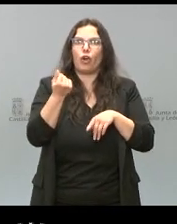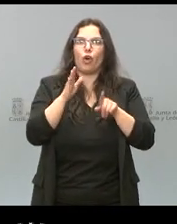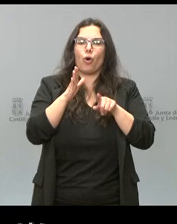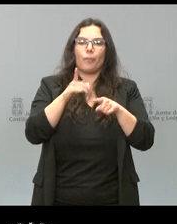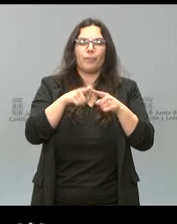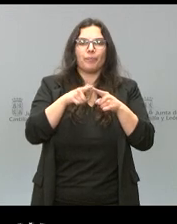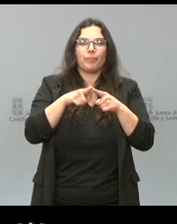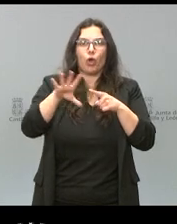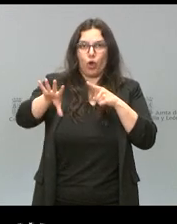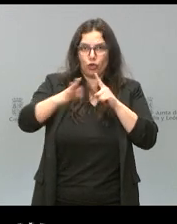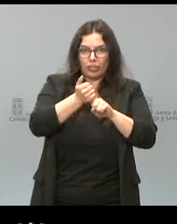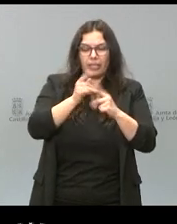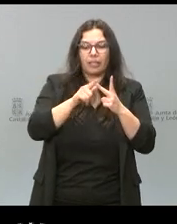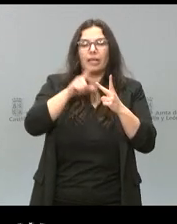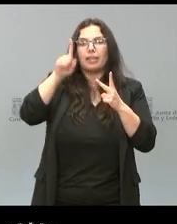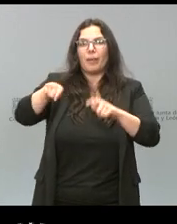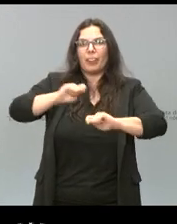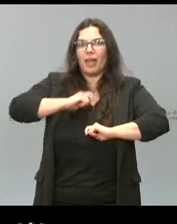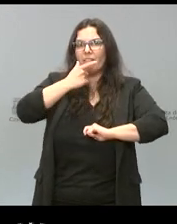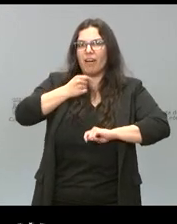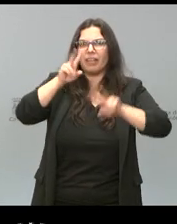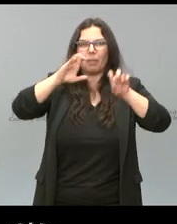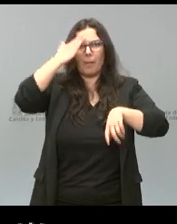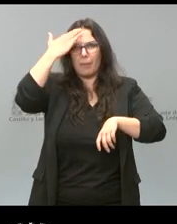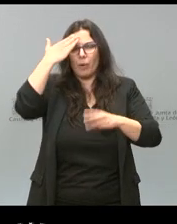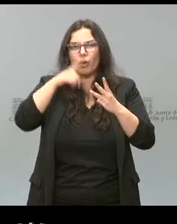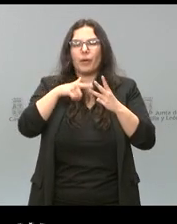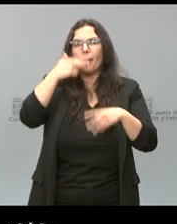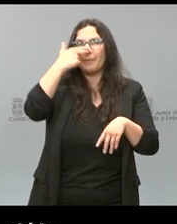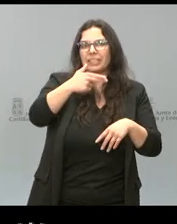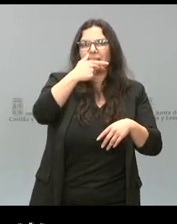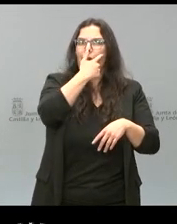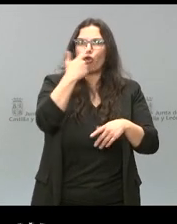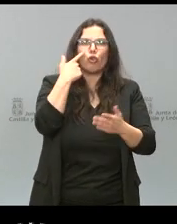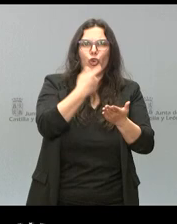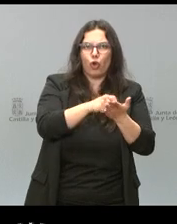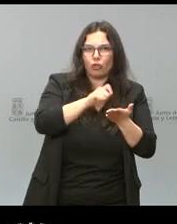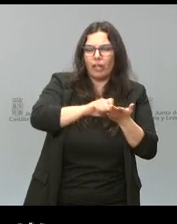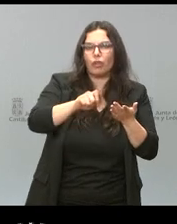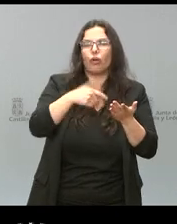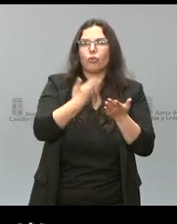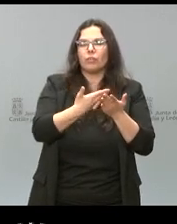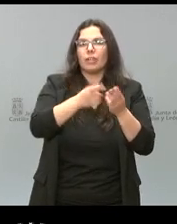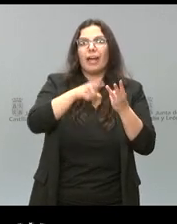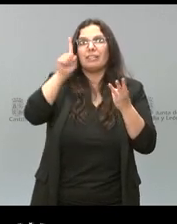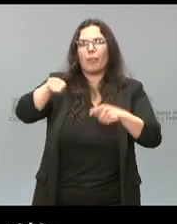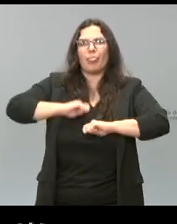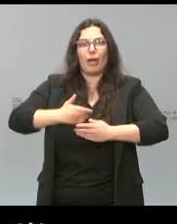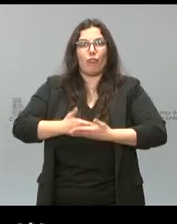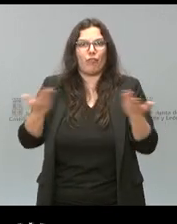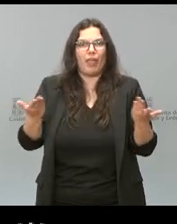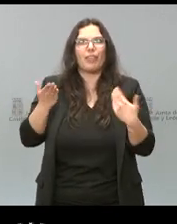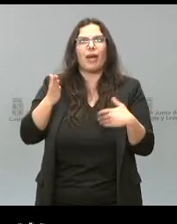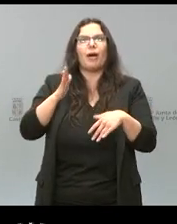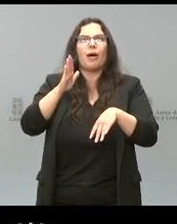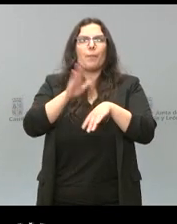facilitado las memorias, las visitas al notario y, sobre todo, nos ha dado una gran confianza en cuanto a la